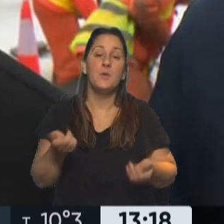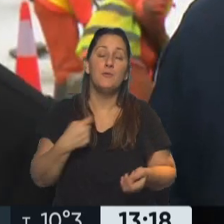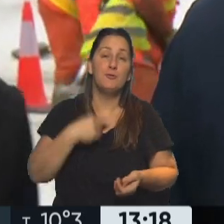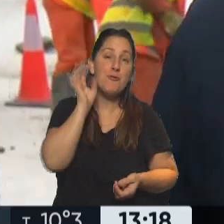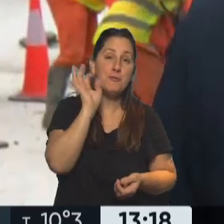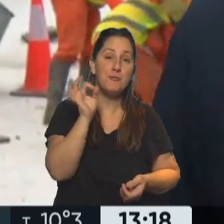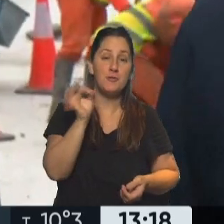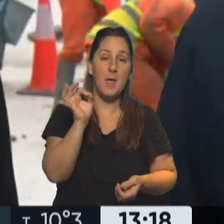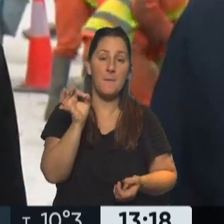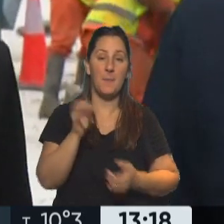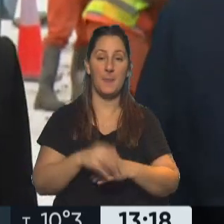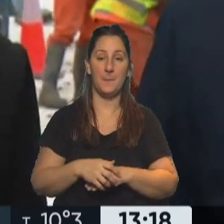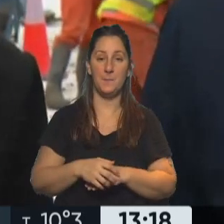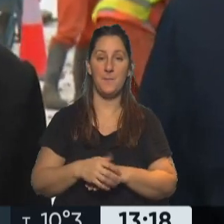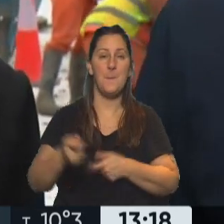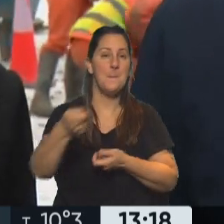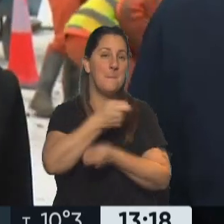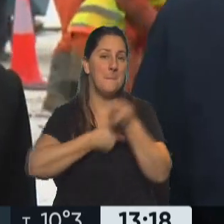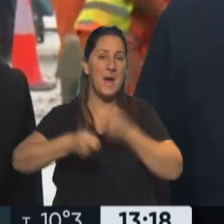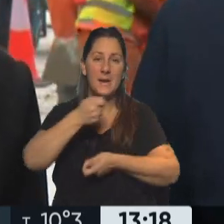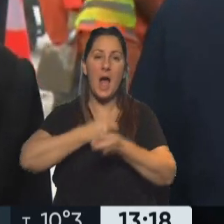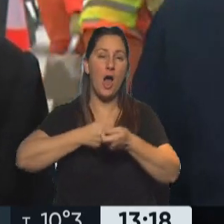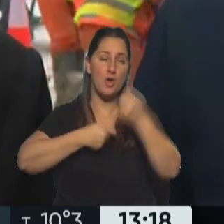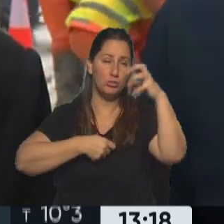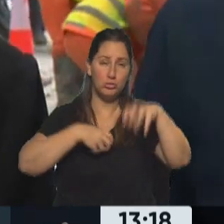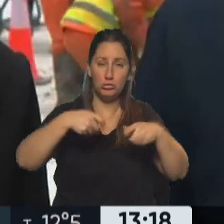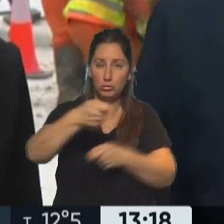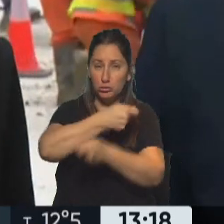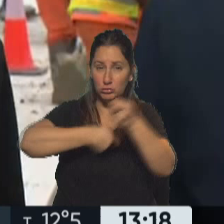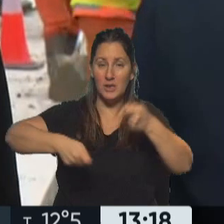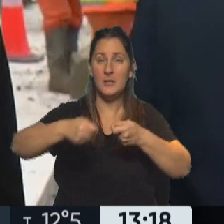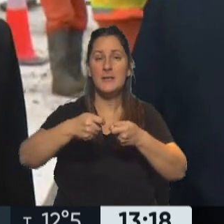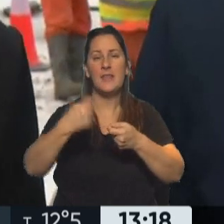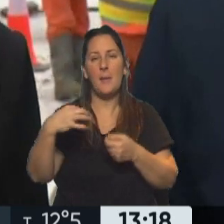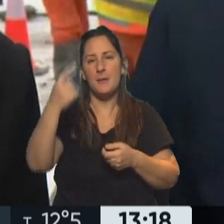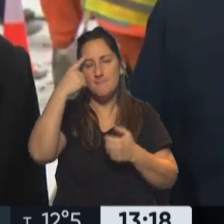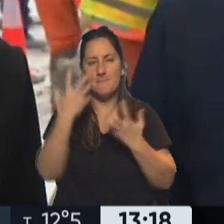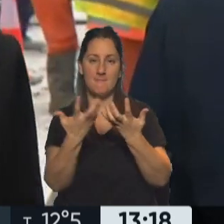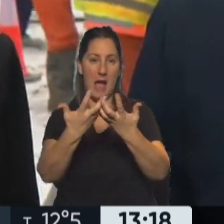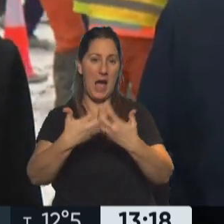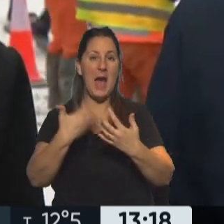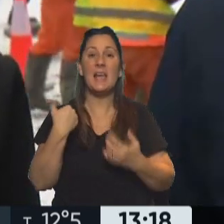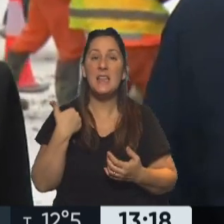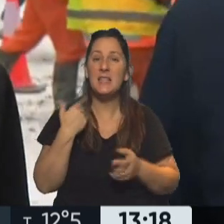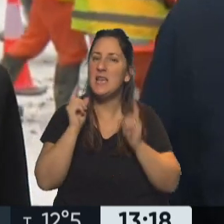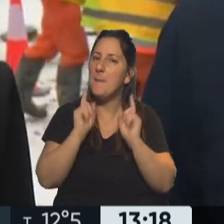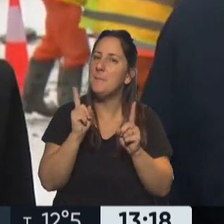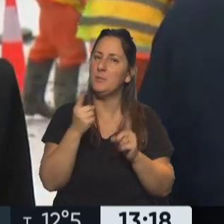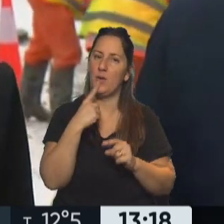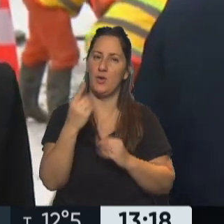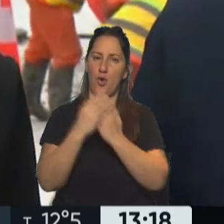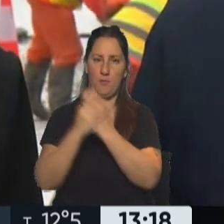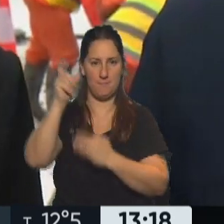todos los mercados entiendan que la Argentina está dispuesta a hacer lo que dijo la ministra esta mañana.